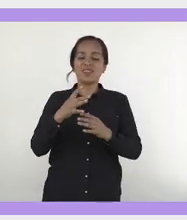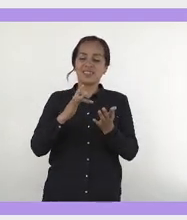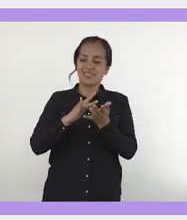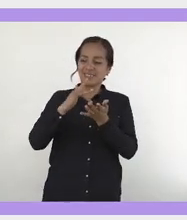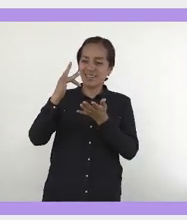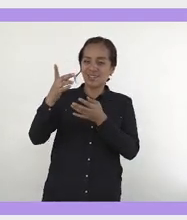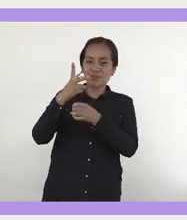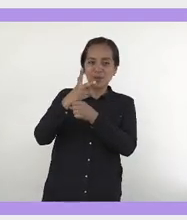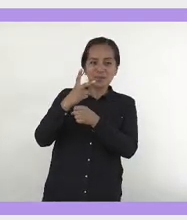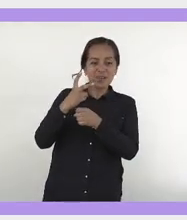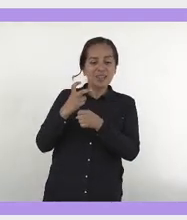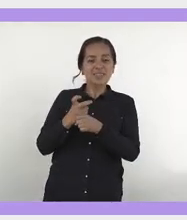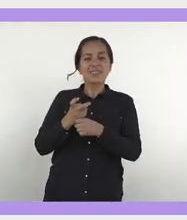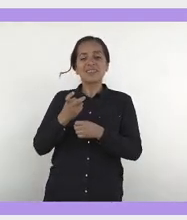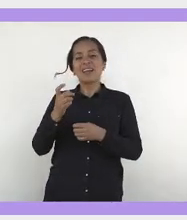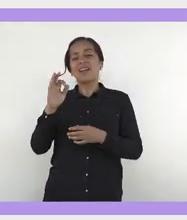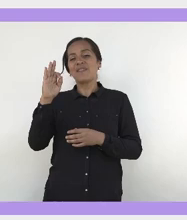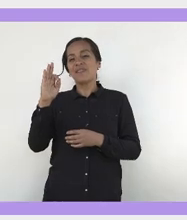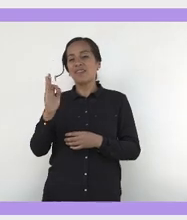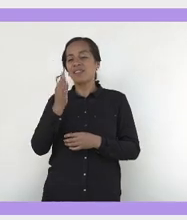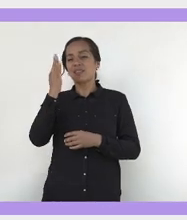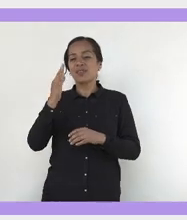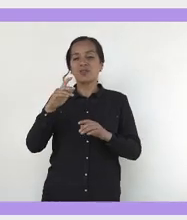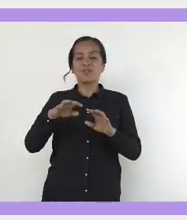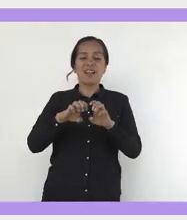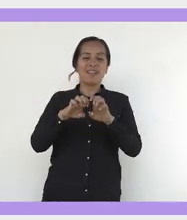y a la federación y a la selección.